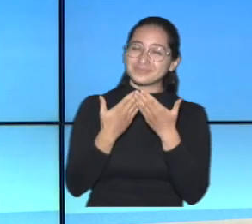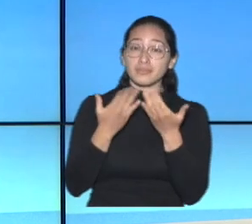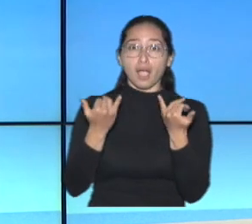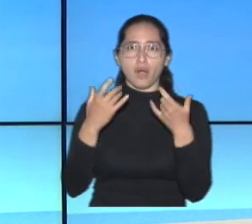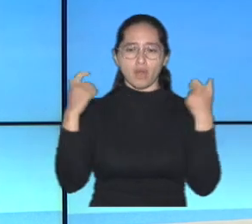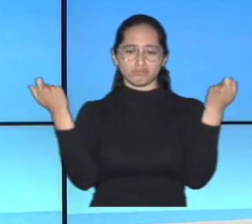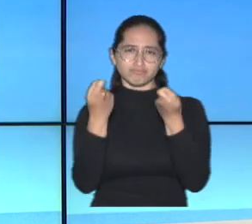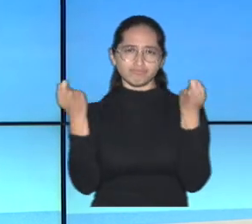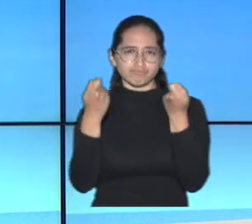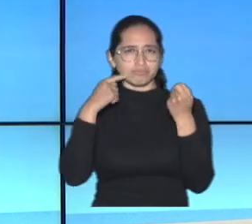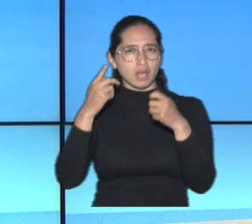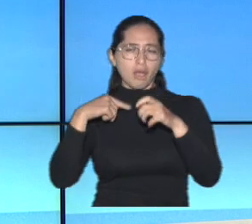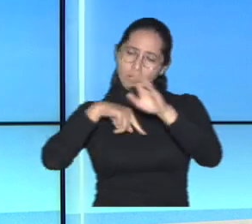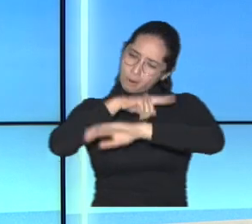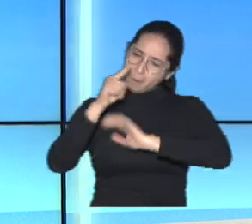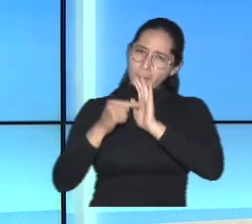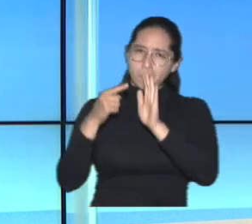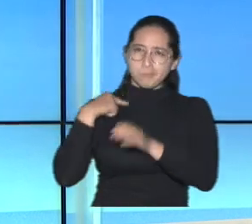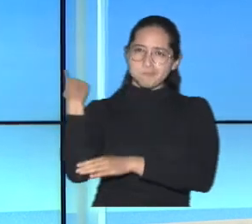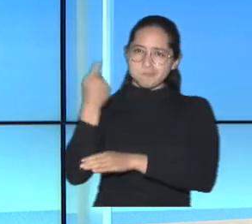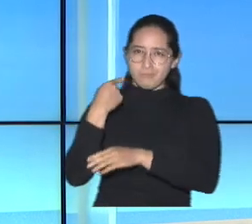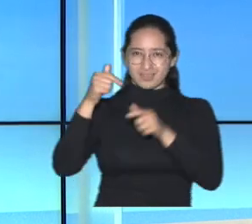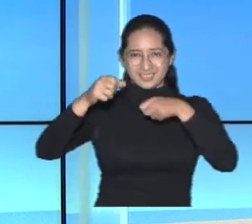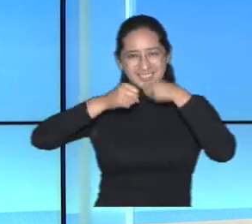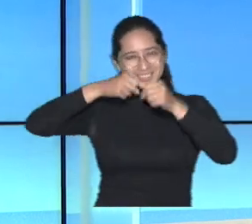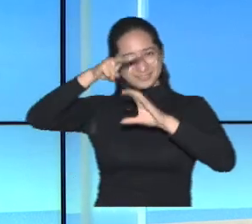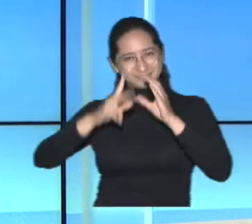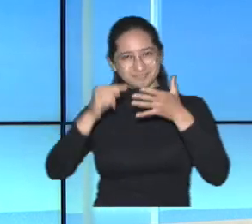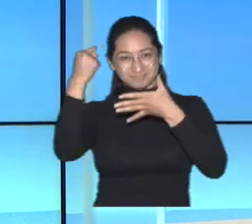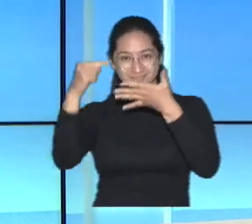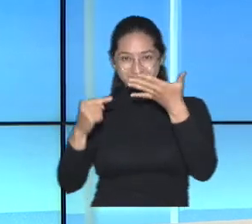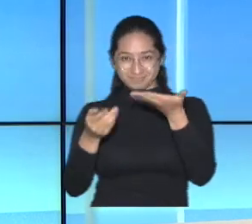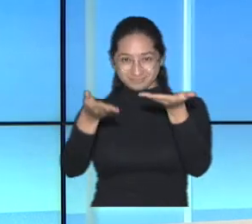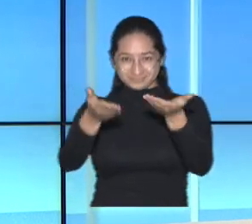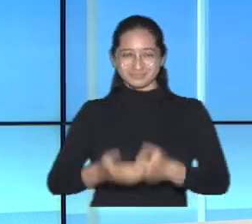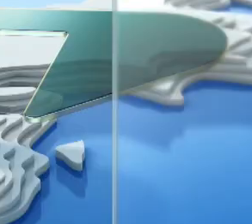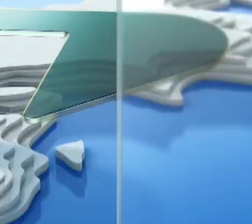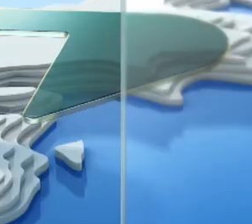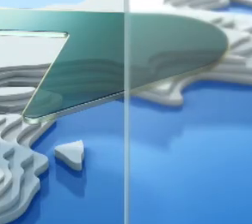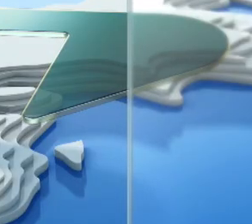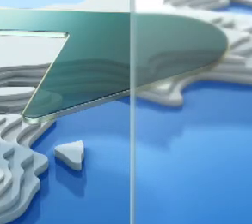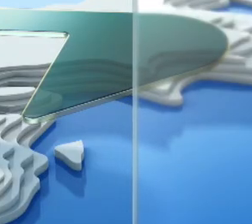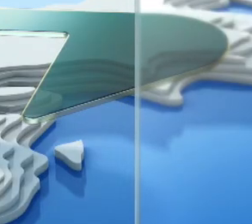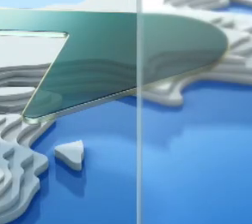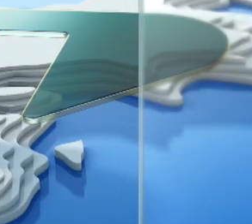continuación Veamos los titulares De las noticias Que desarrollaremos En Noticentro 1 CMI